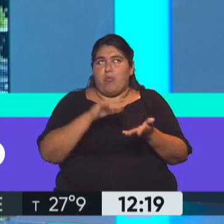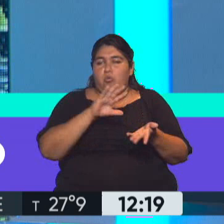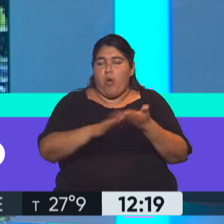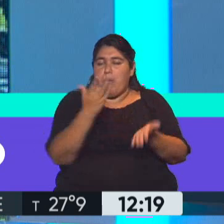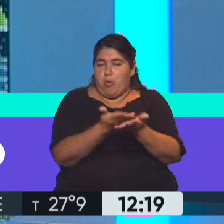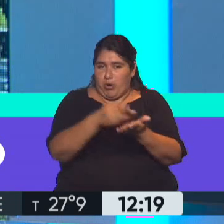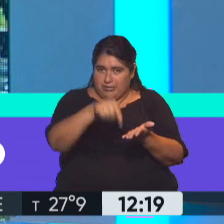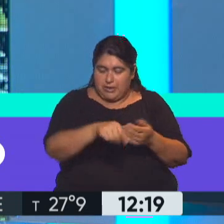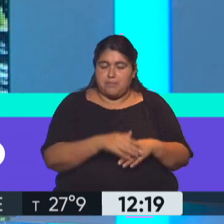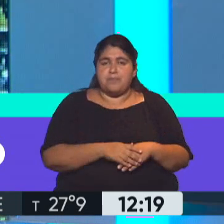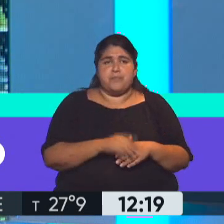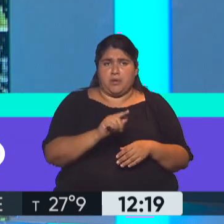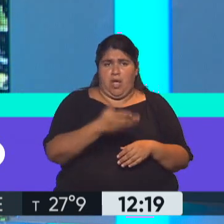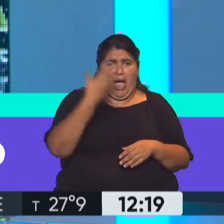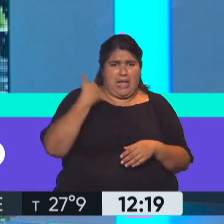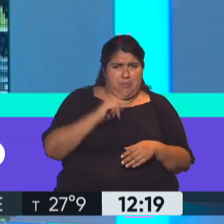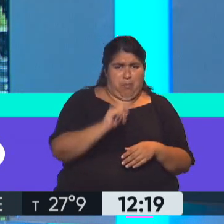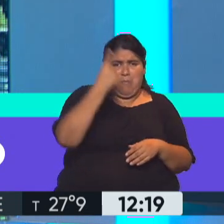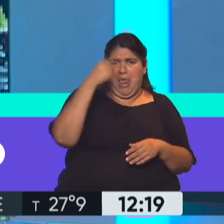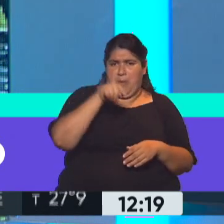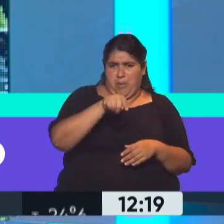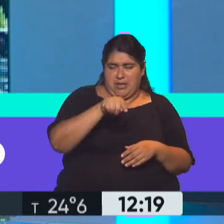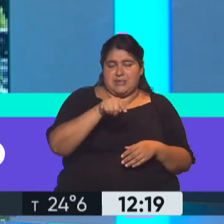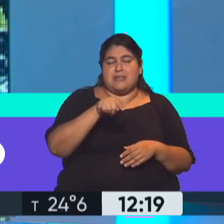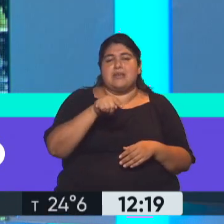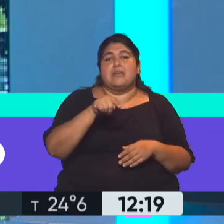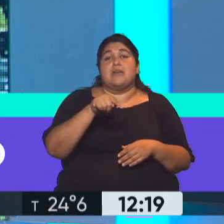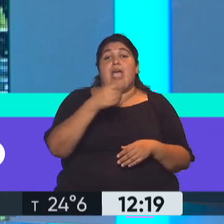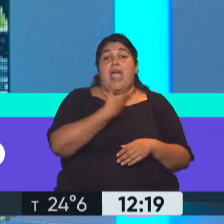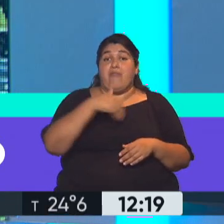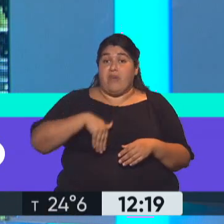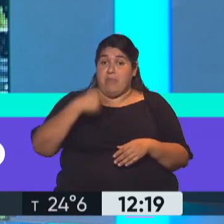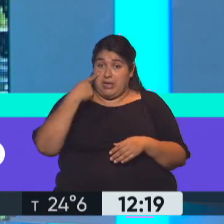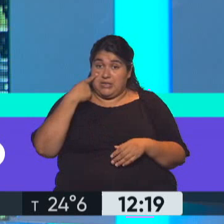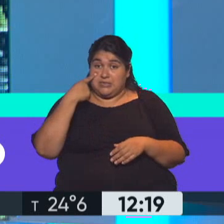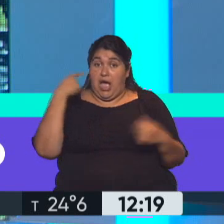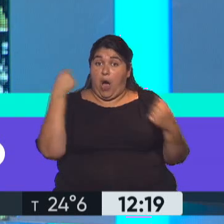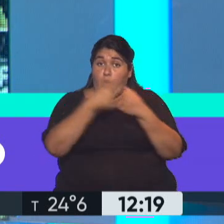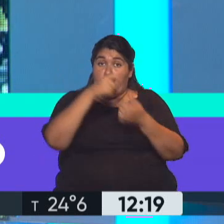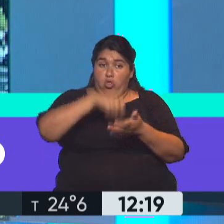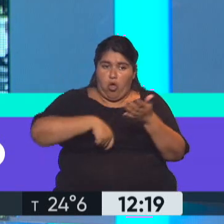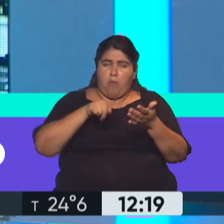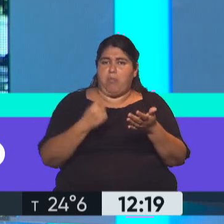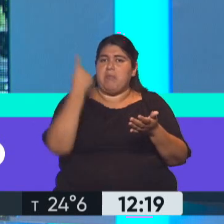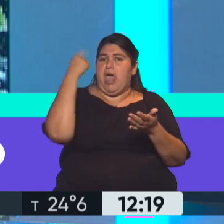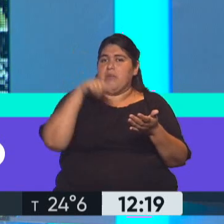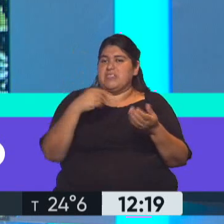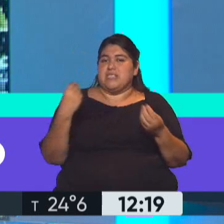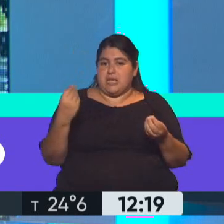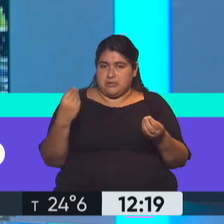Yo creo que no hay antecedentes y si lo hay son muy pocos en los cuales el Fondo Monetario firme un acuerdo como este, donde no hay